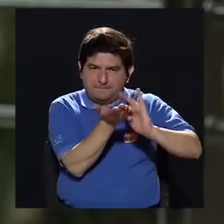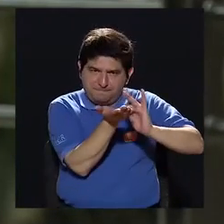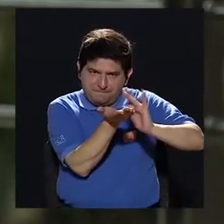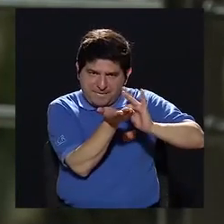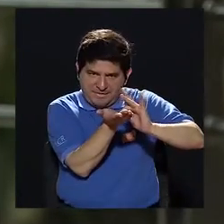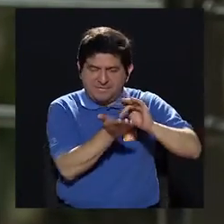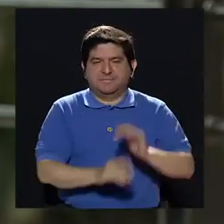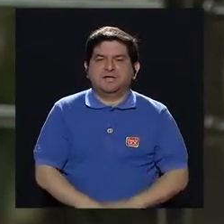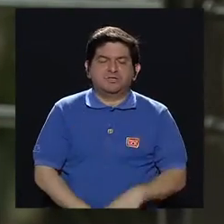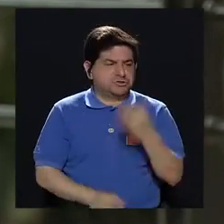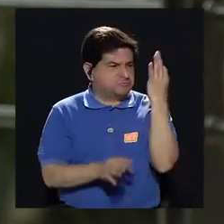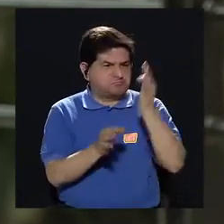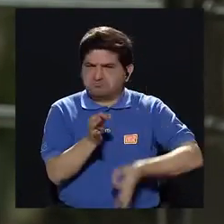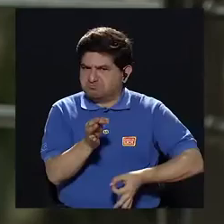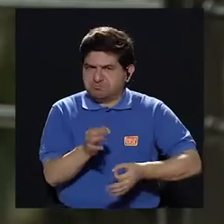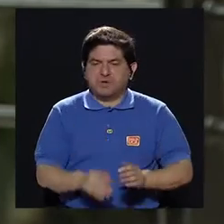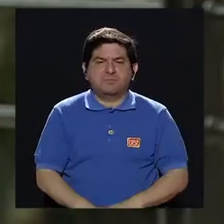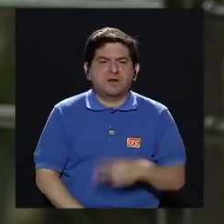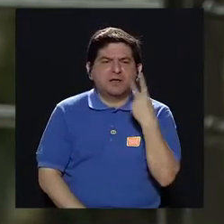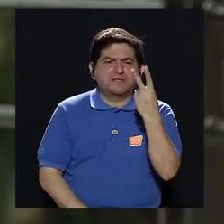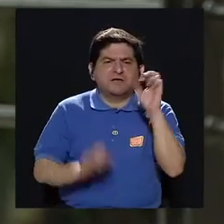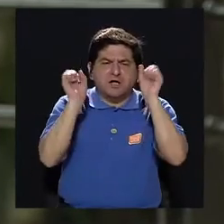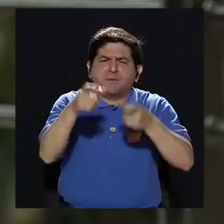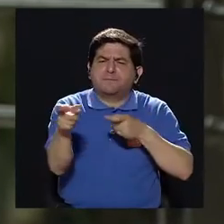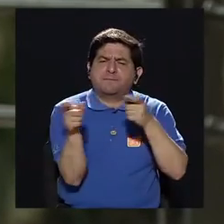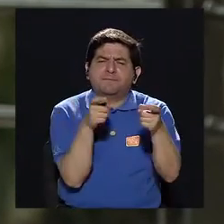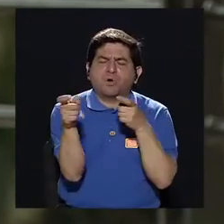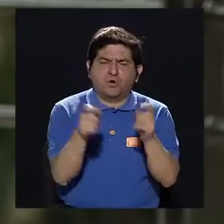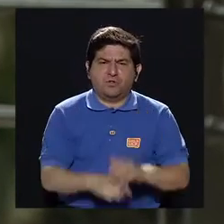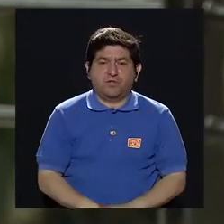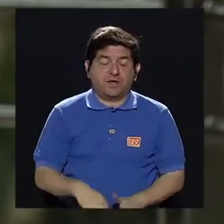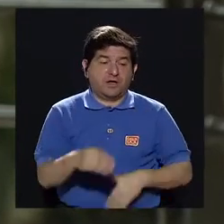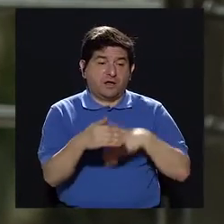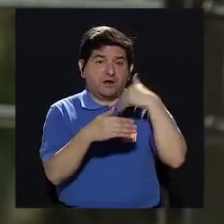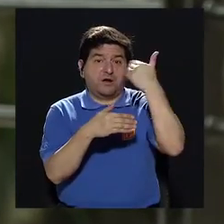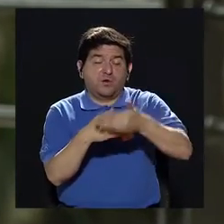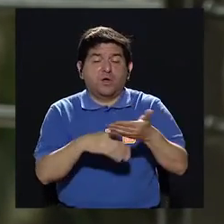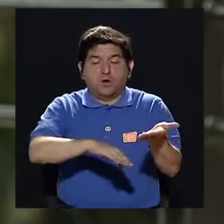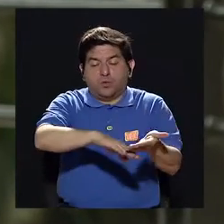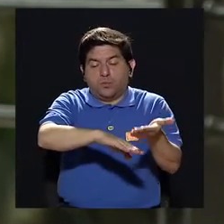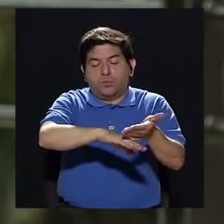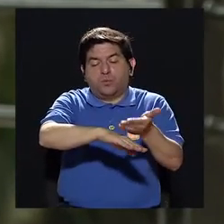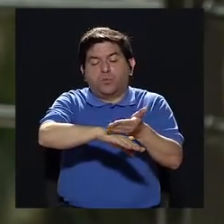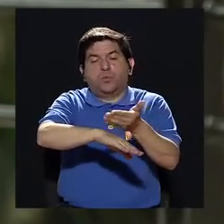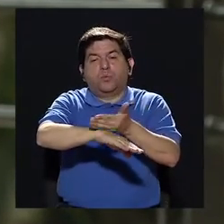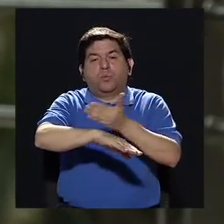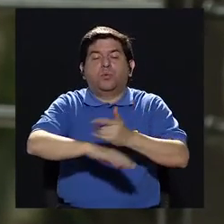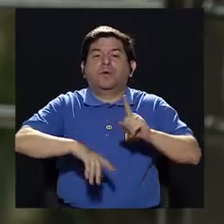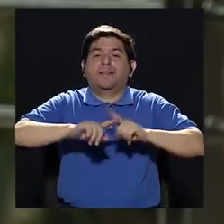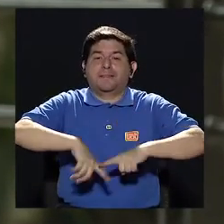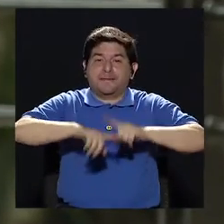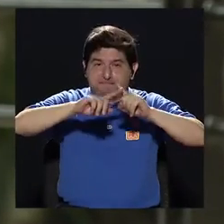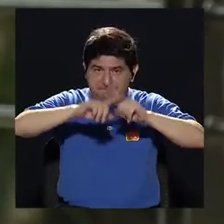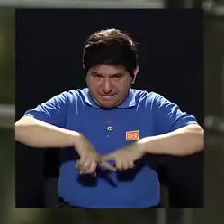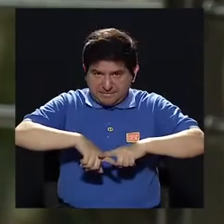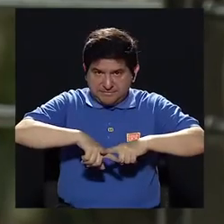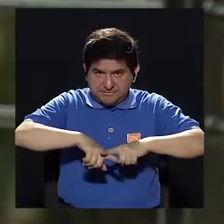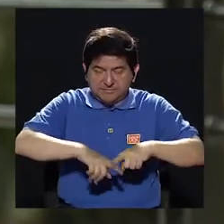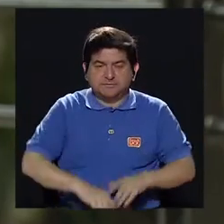medicamentos sencillos, ¿verdad? Para ver si se logra controlar. De ahí se va progresando dependiendo de